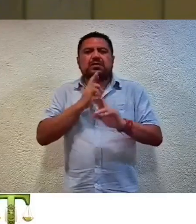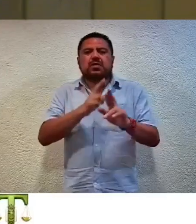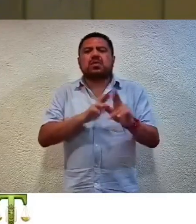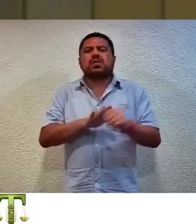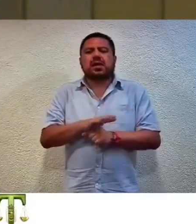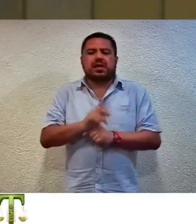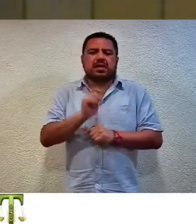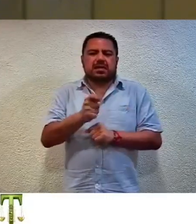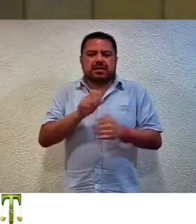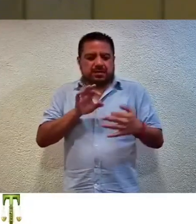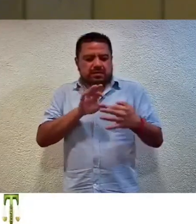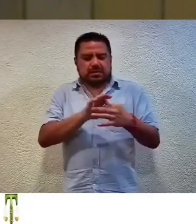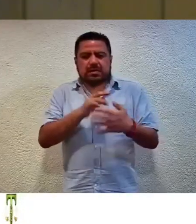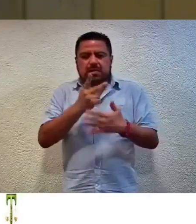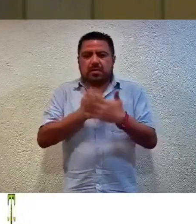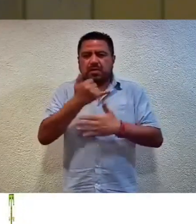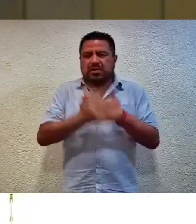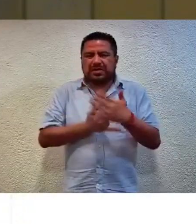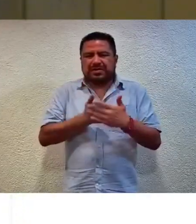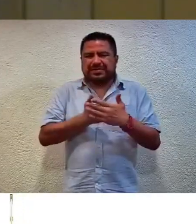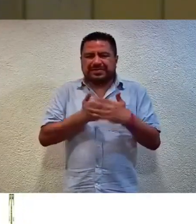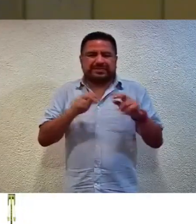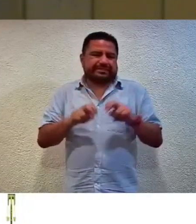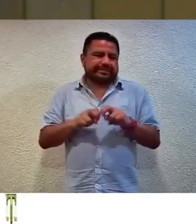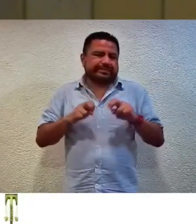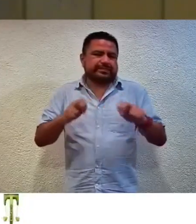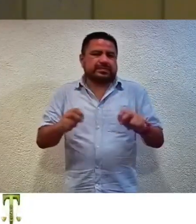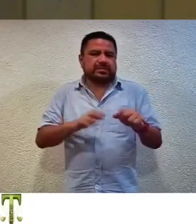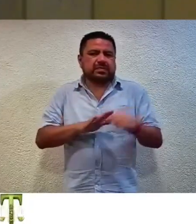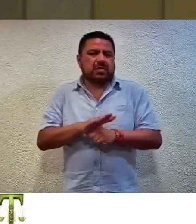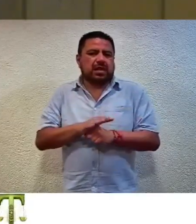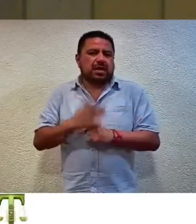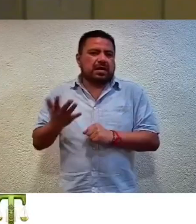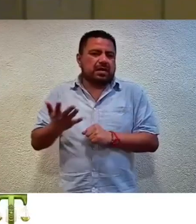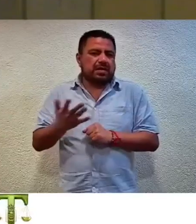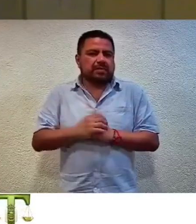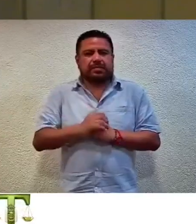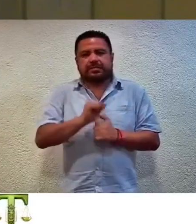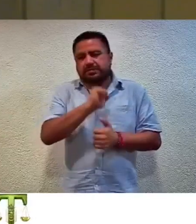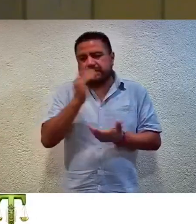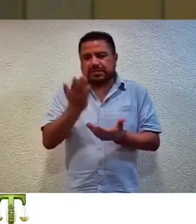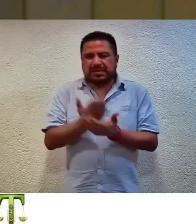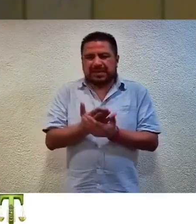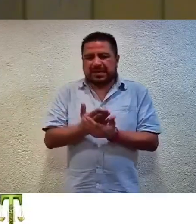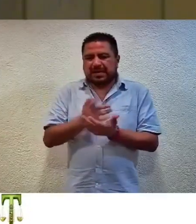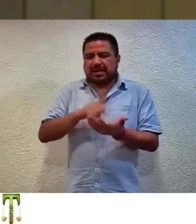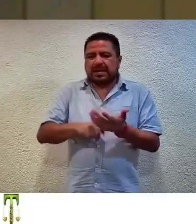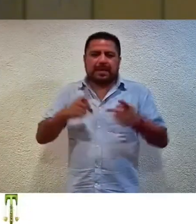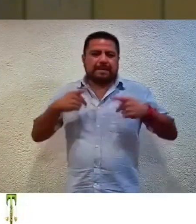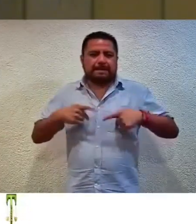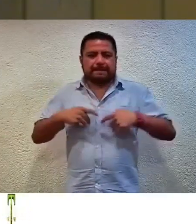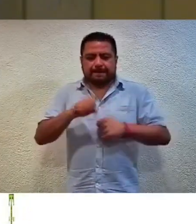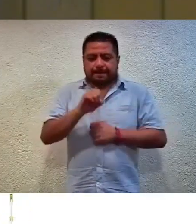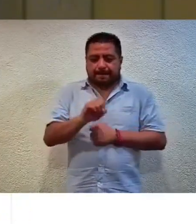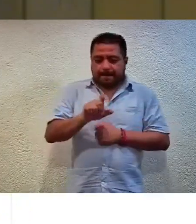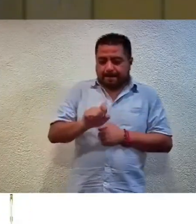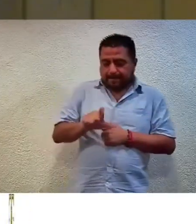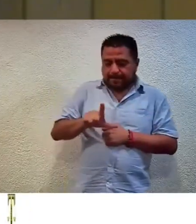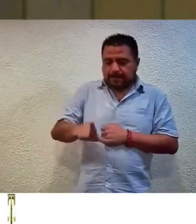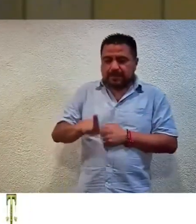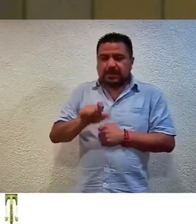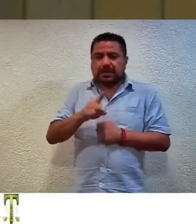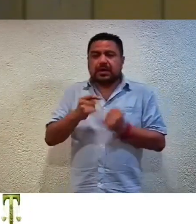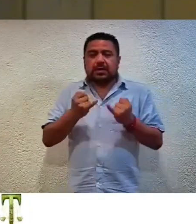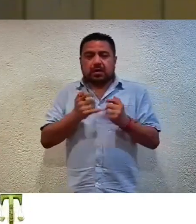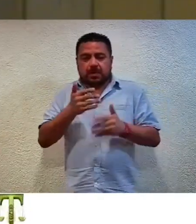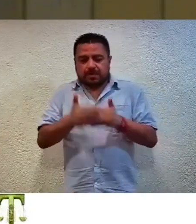corresponden a los proyectos de acuerdo plenarios relativos a los expedientes del juicio de la ciudadanía 027 y del